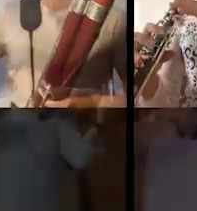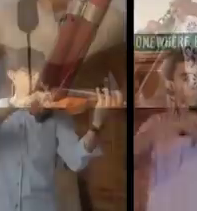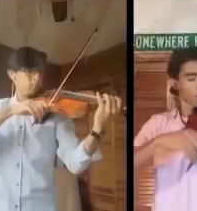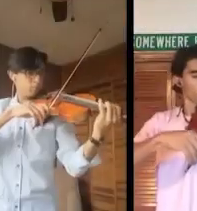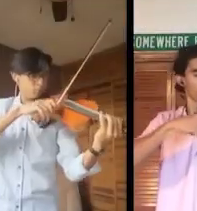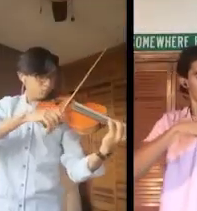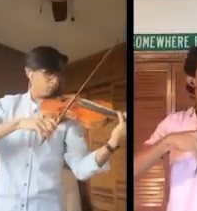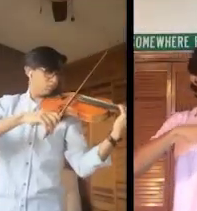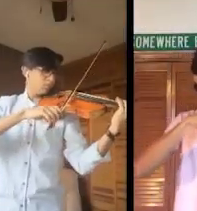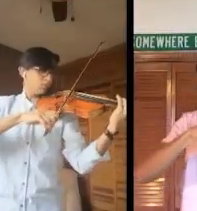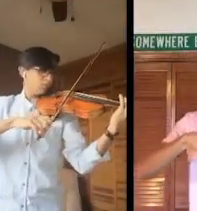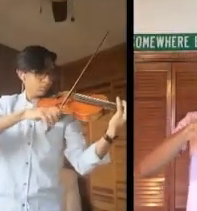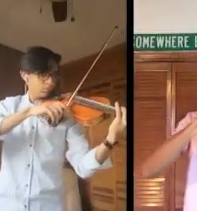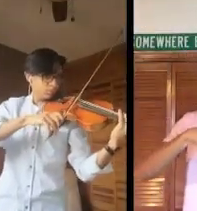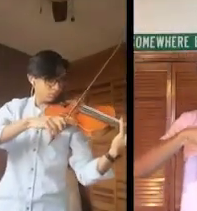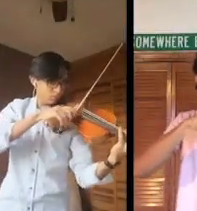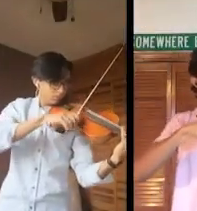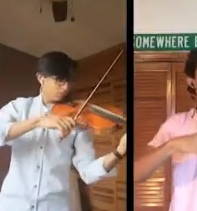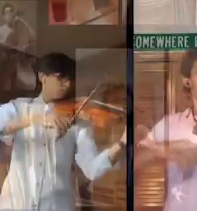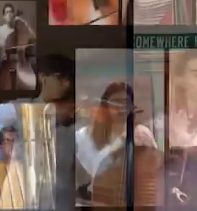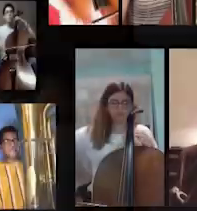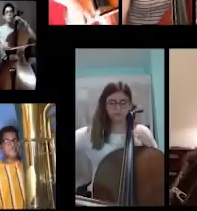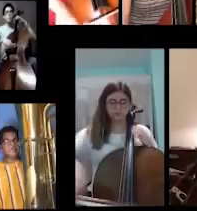Aprende en.mx.